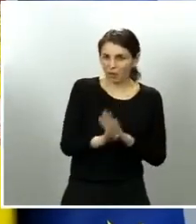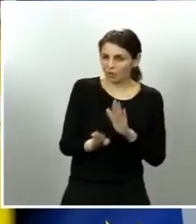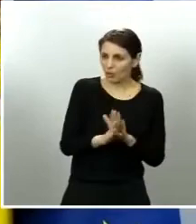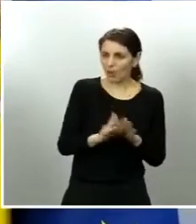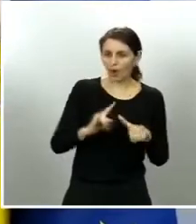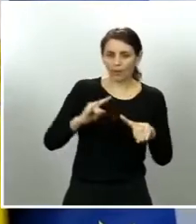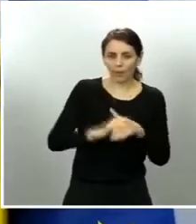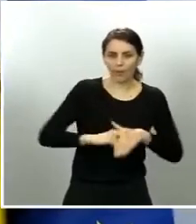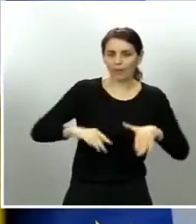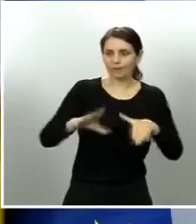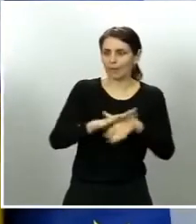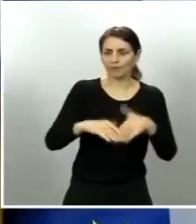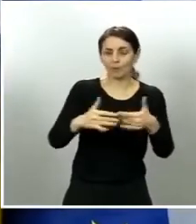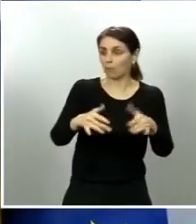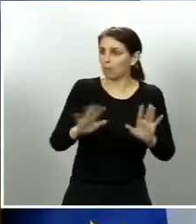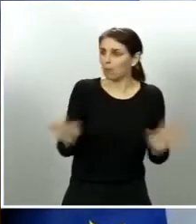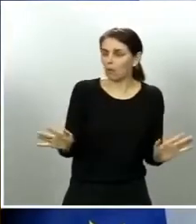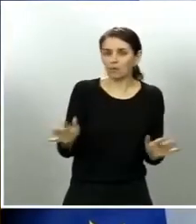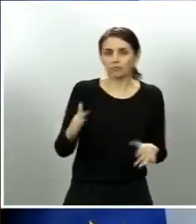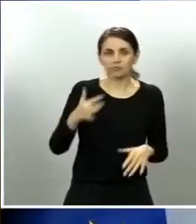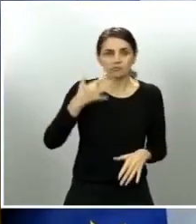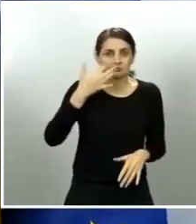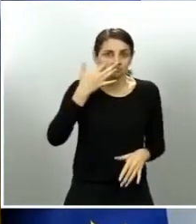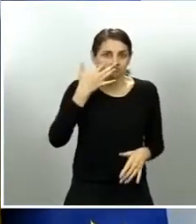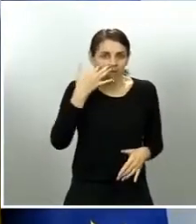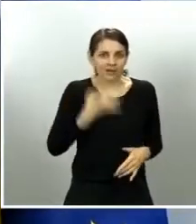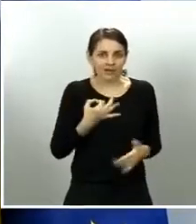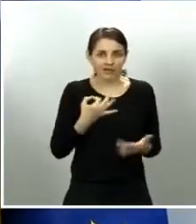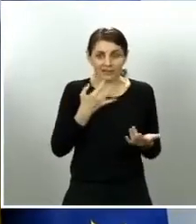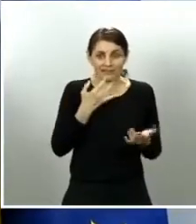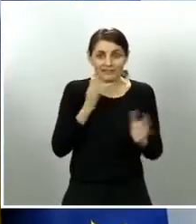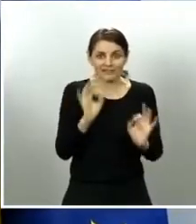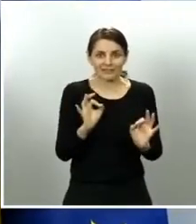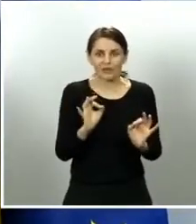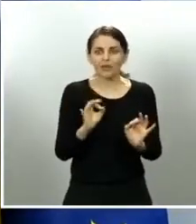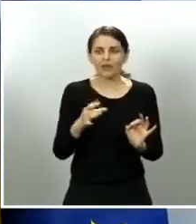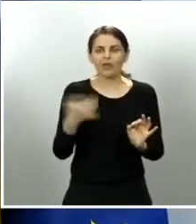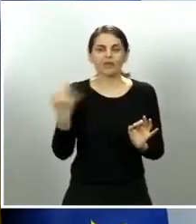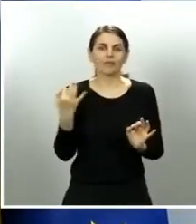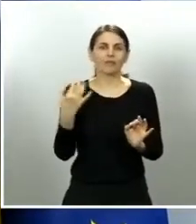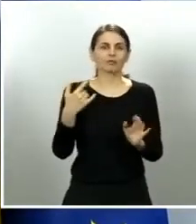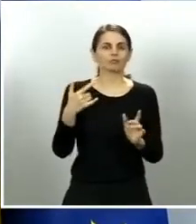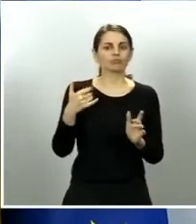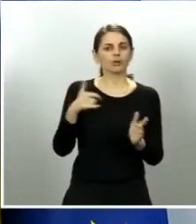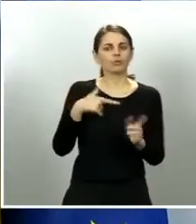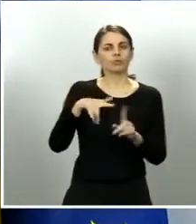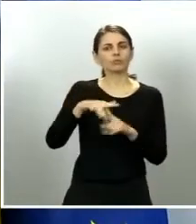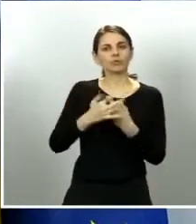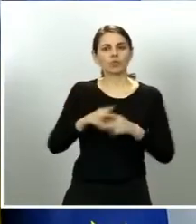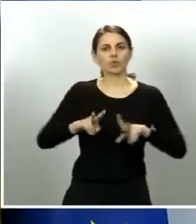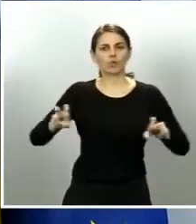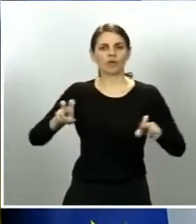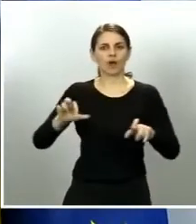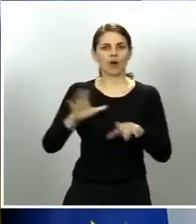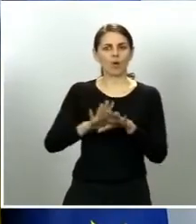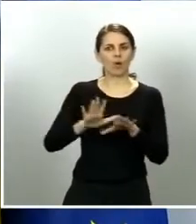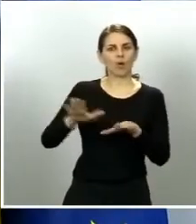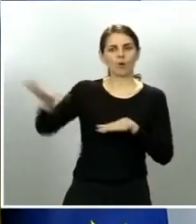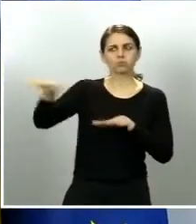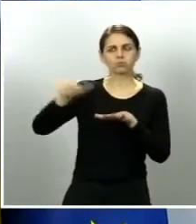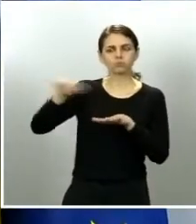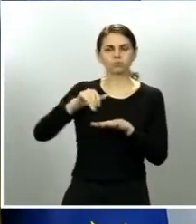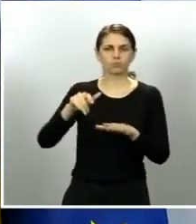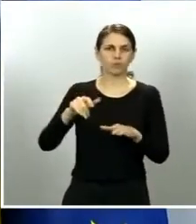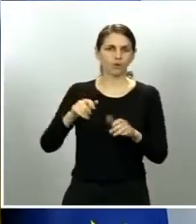mantenidas en el tiempo y que hubiera sido necesario adoptar medidas extraordinarias o excepcionales hemos podido comprobar